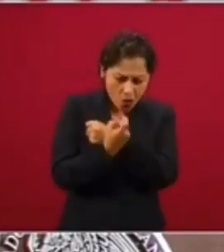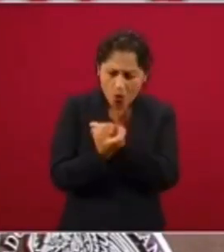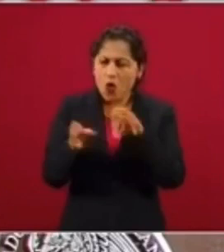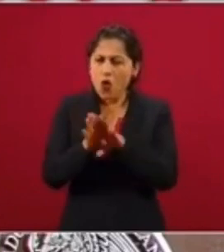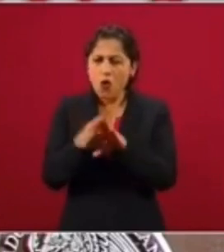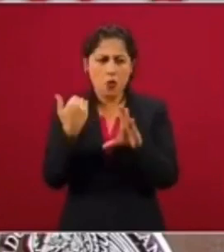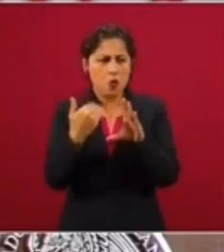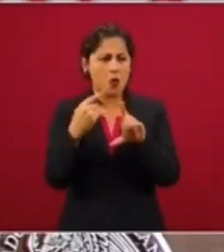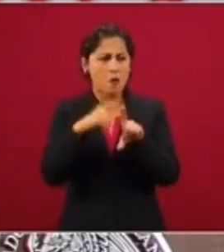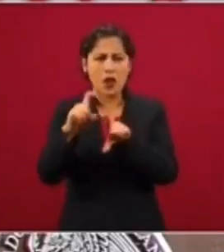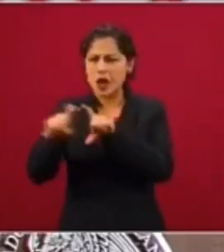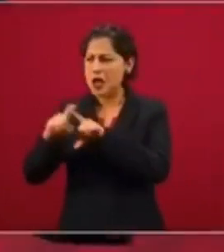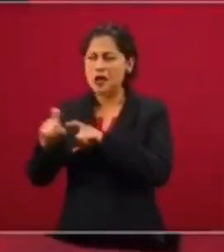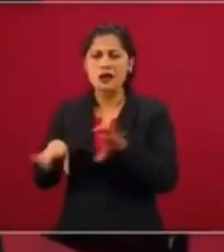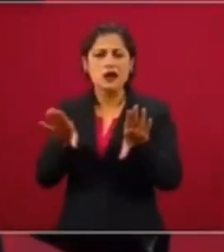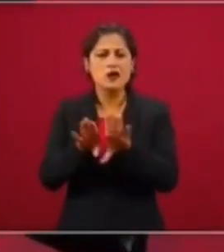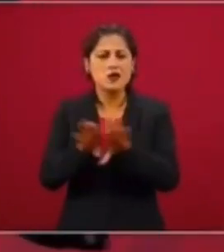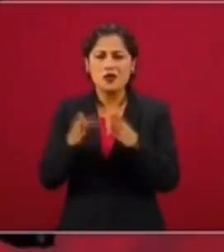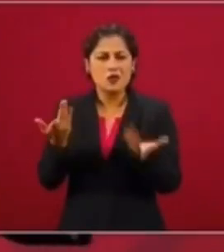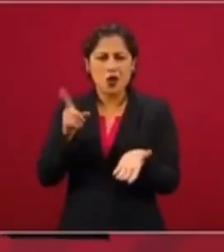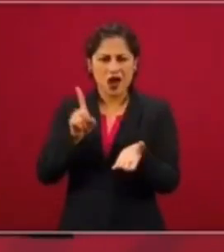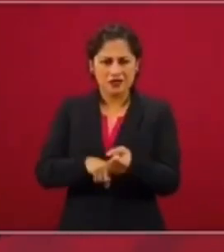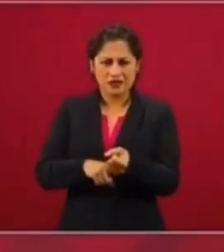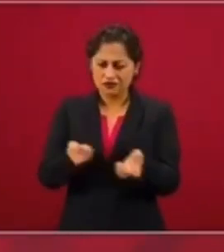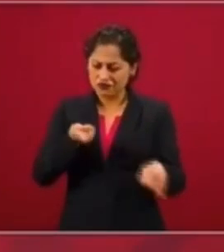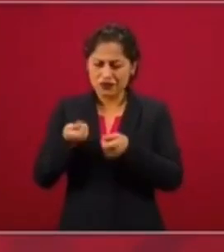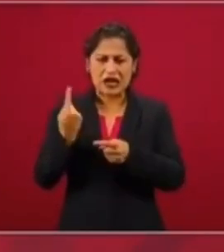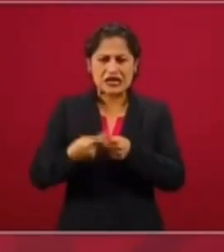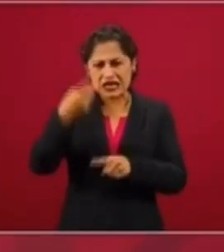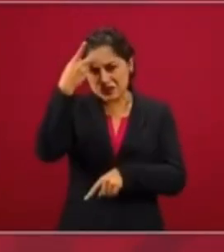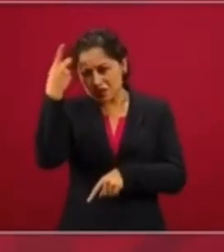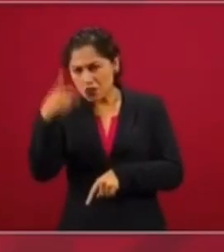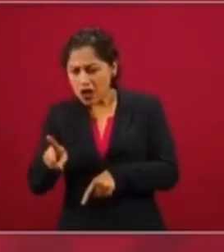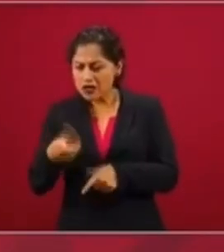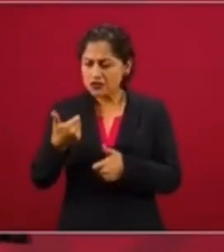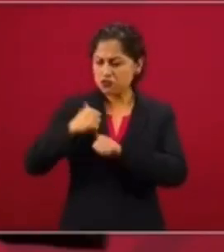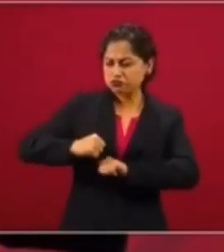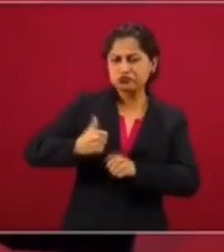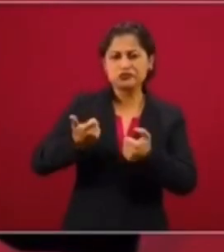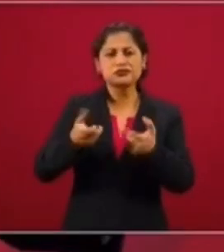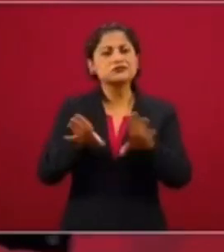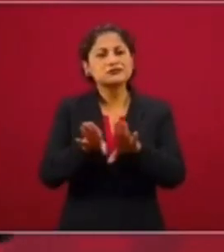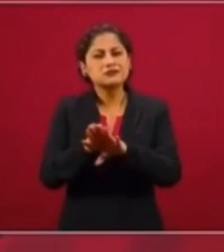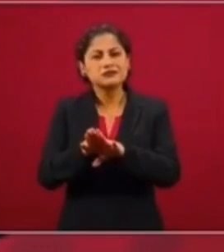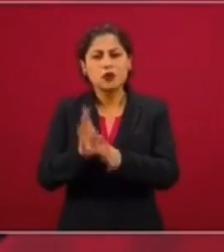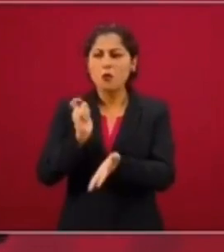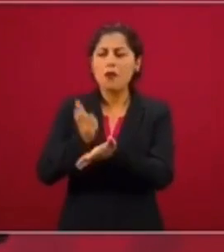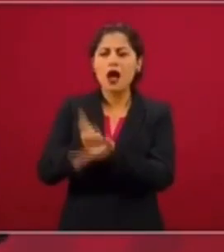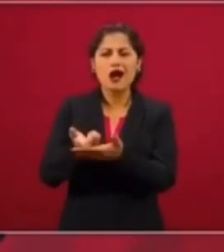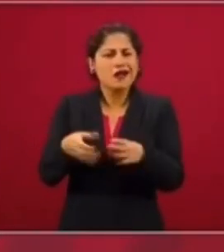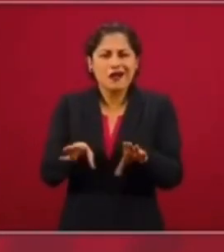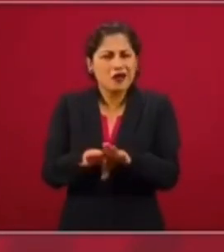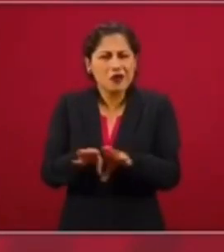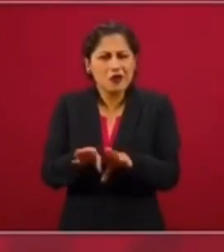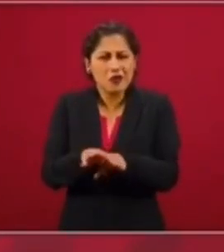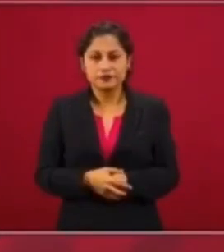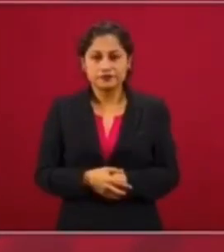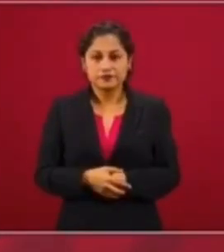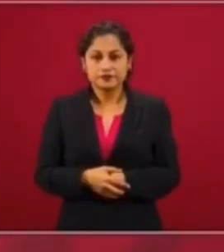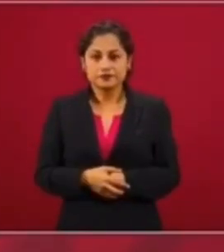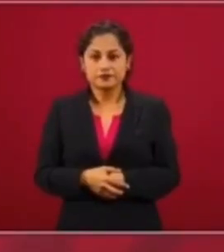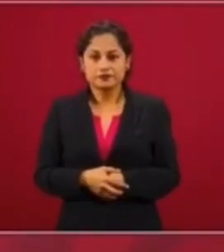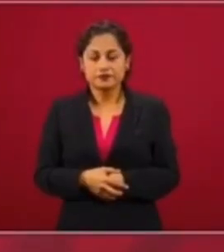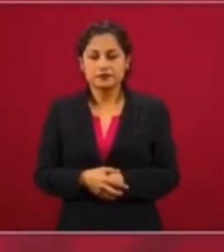¿Cómo funciona? ¿Cómo opera esa red? ¿Quién la maneja? ¿Cuánto pagan? ¿Cuánto cuesta?